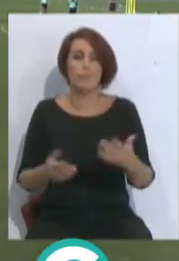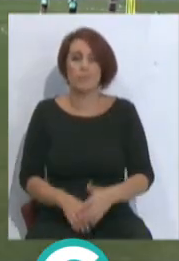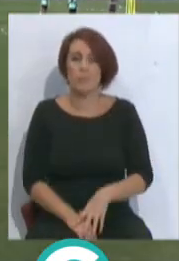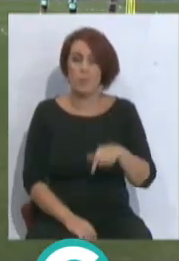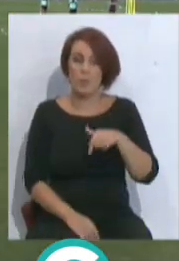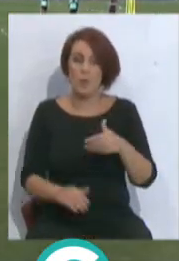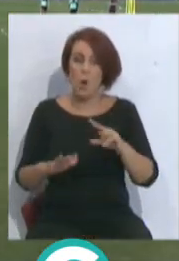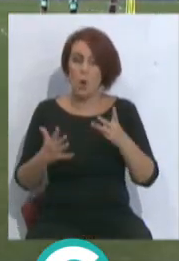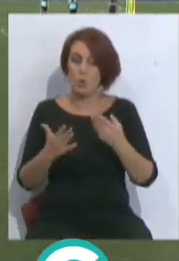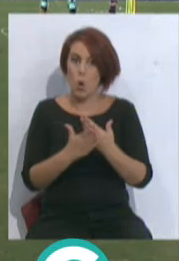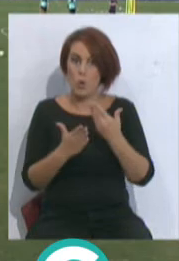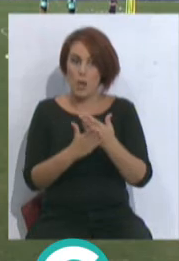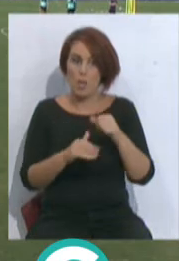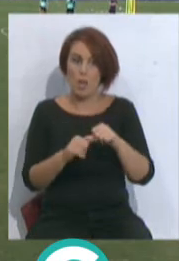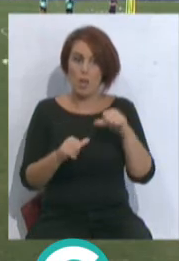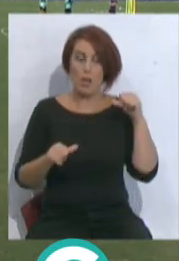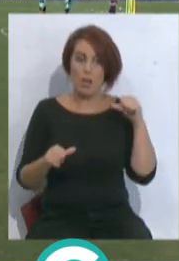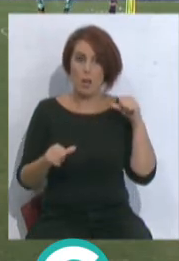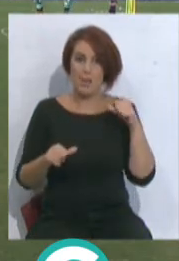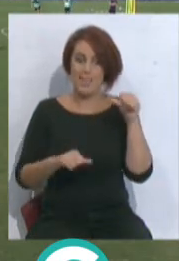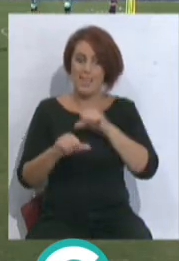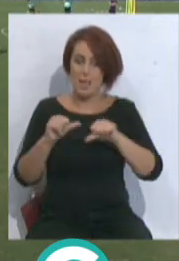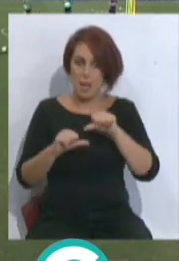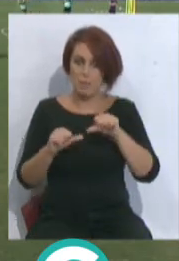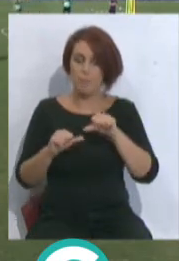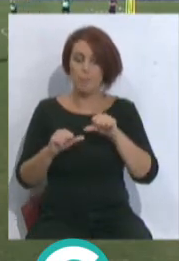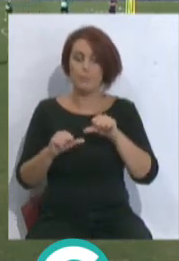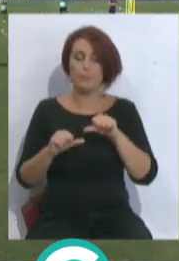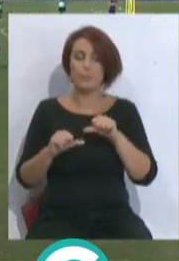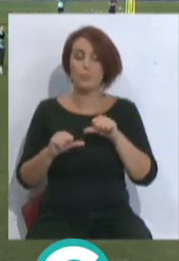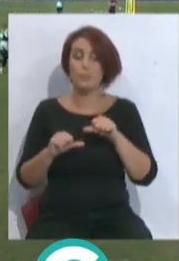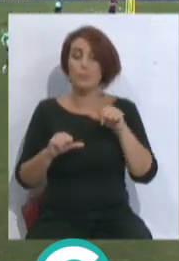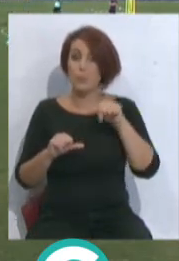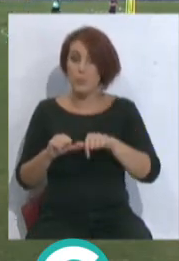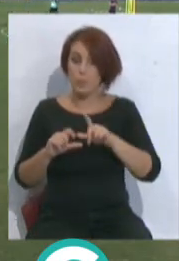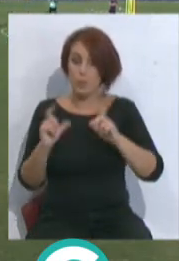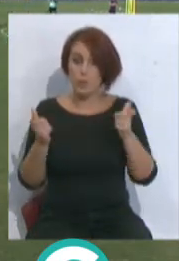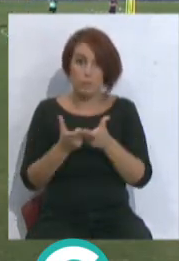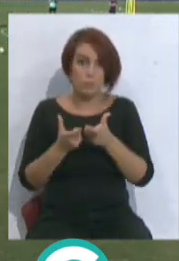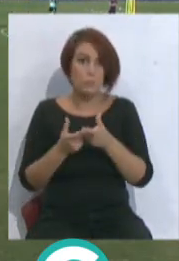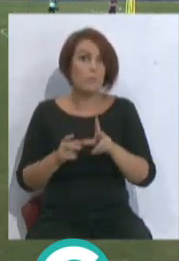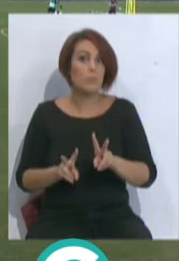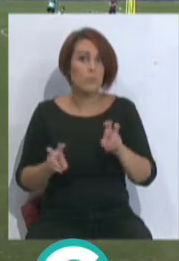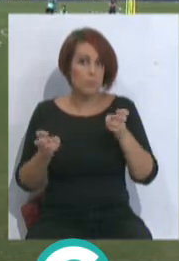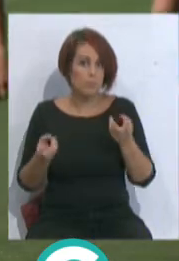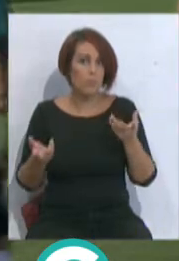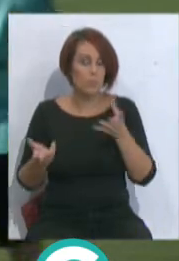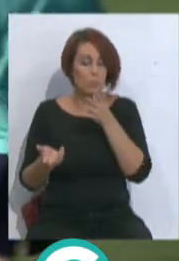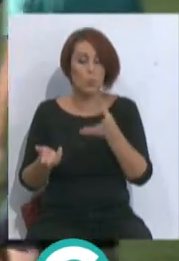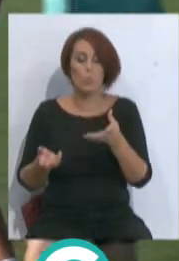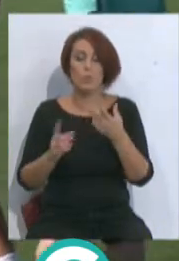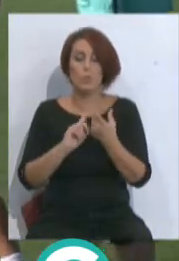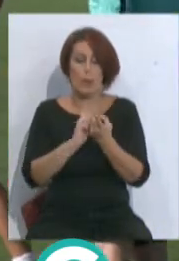ocho jornadas que llevamos ya de la Liga, con esta plantilla nueva, podemos decir, porque ha habido